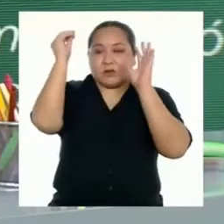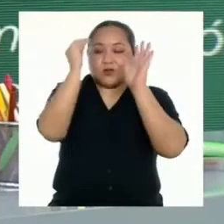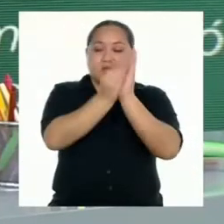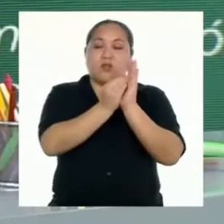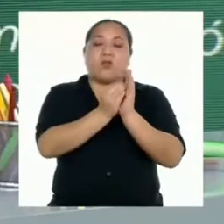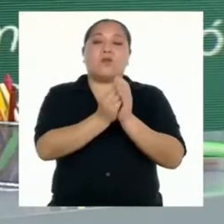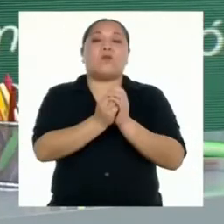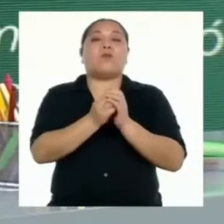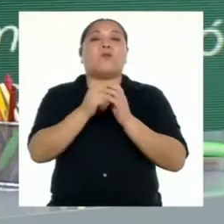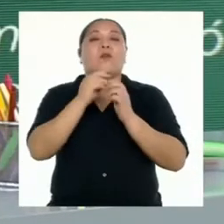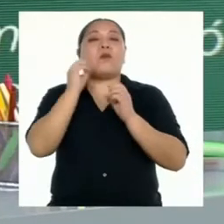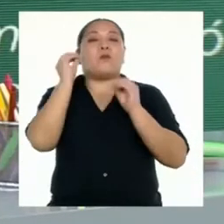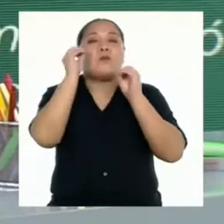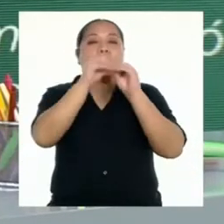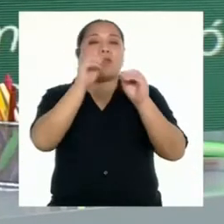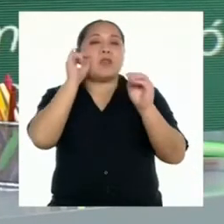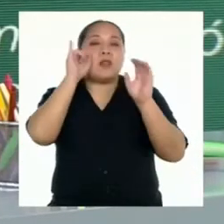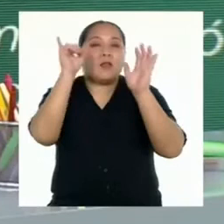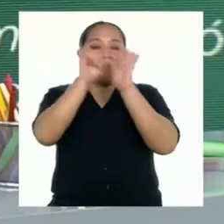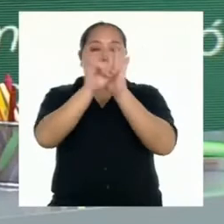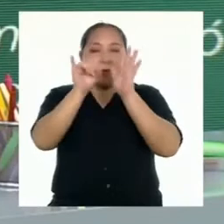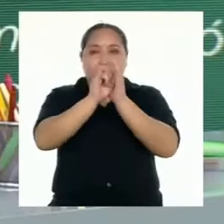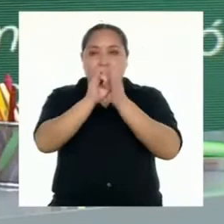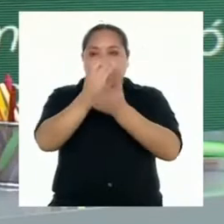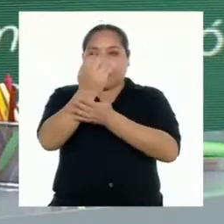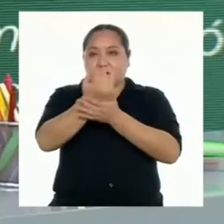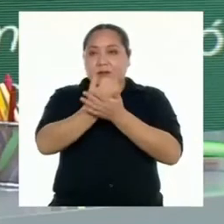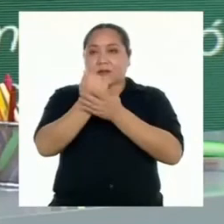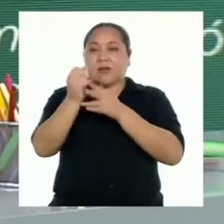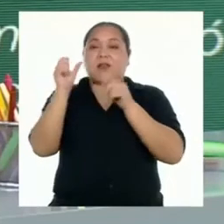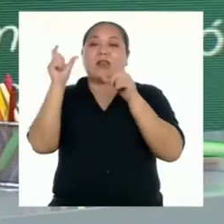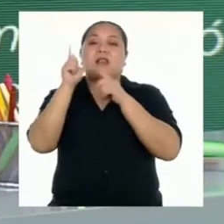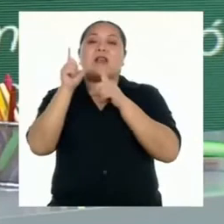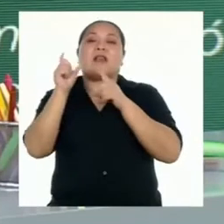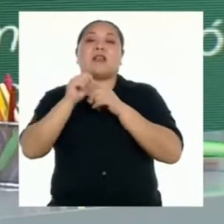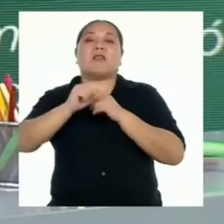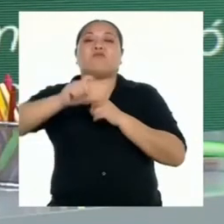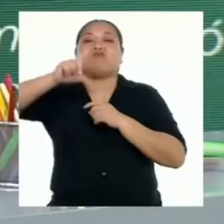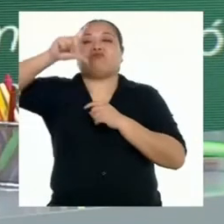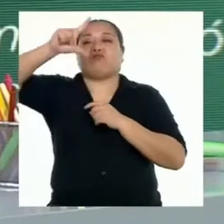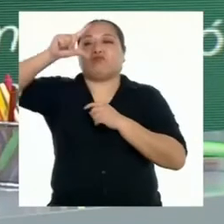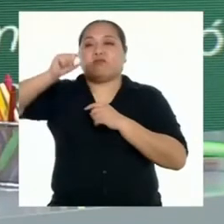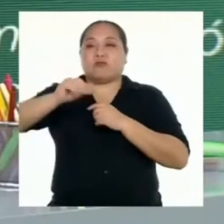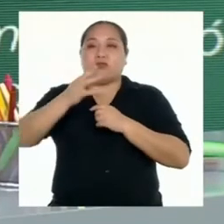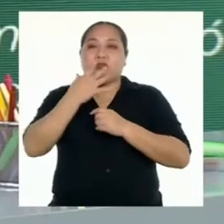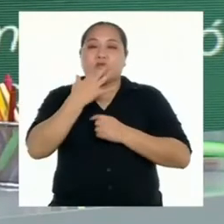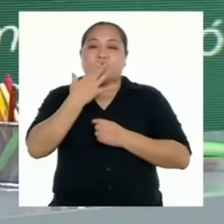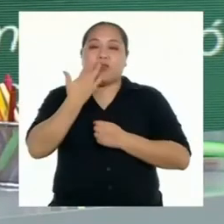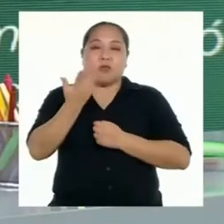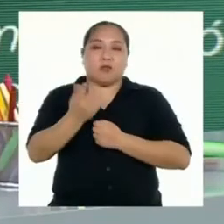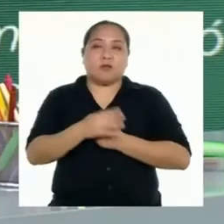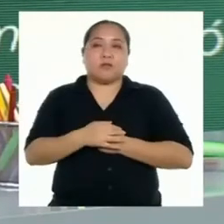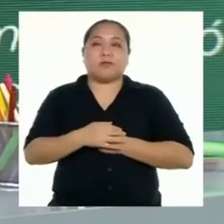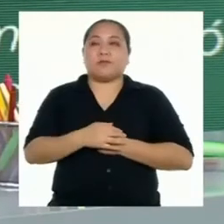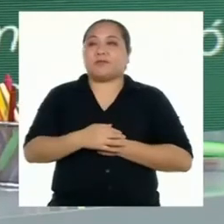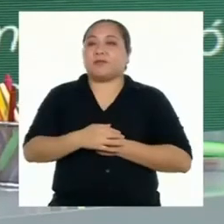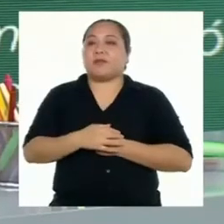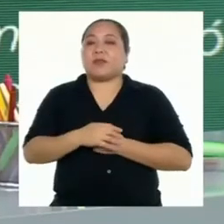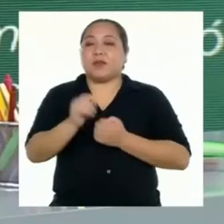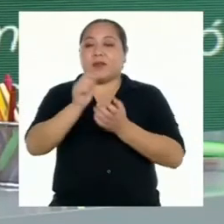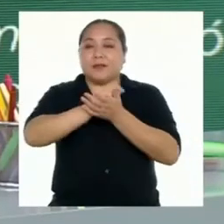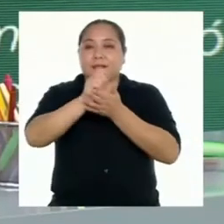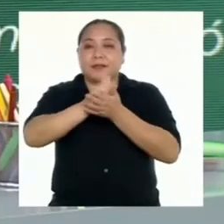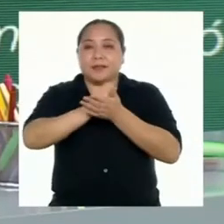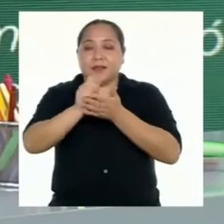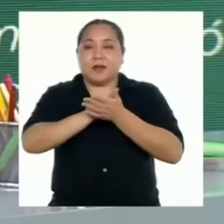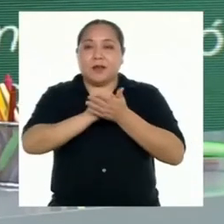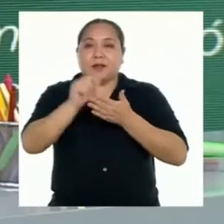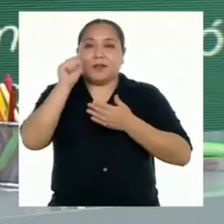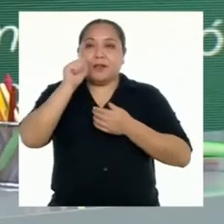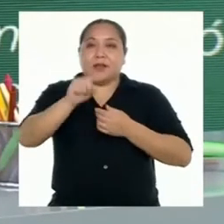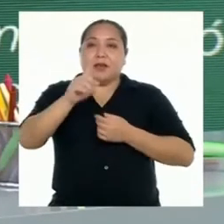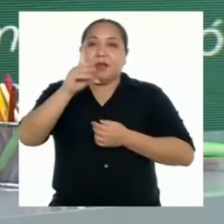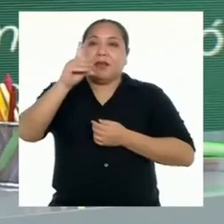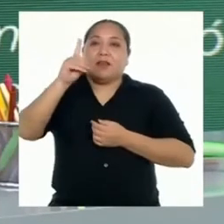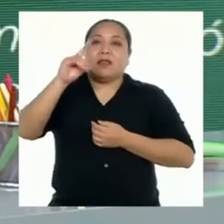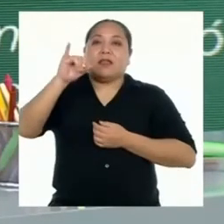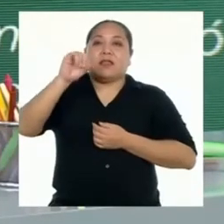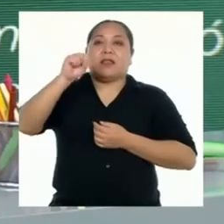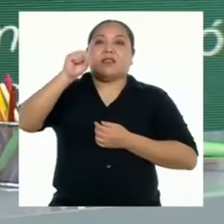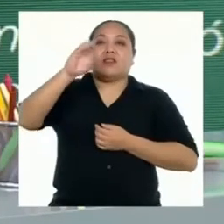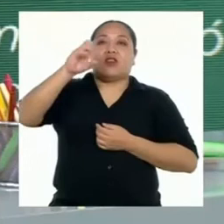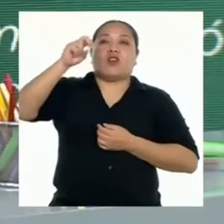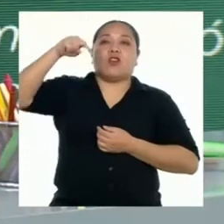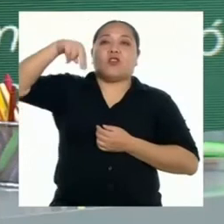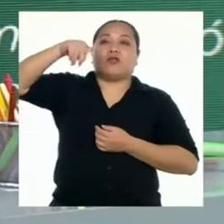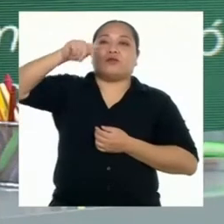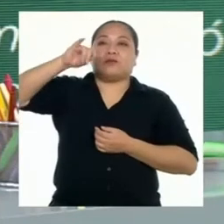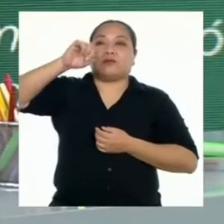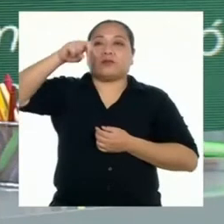gráficos, ilustraciones, letras de diferentes tamaños y colores. El texto que contiene es discontinuo, porque